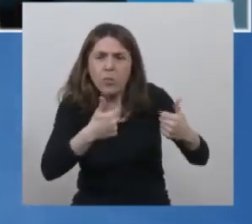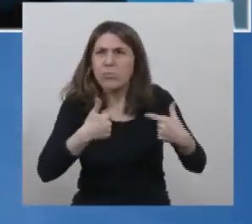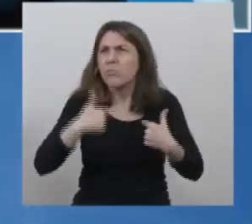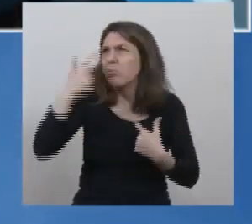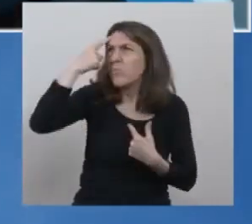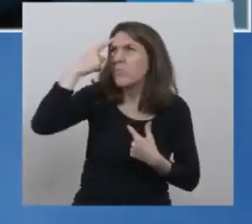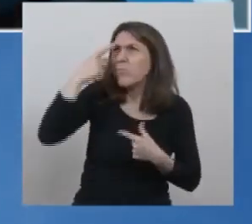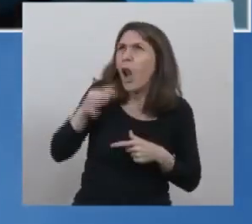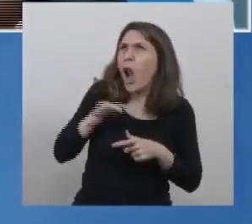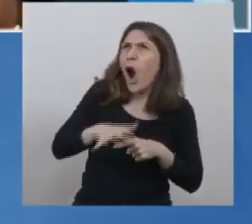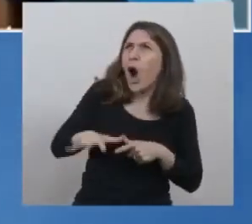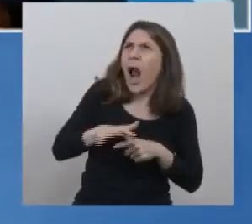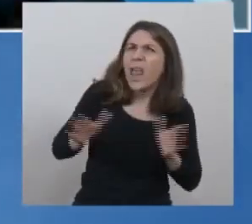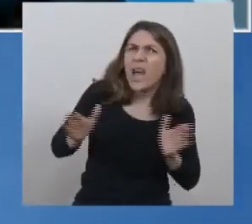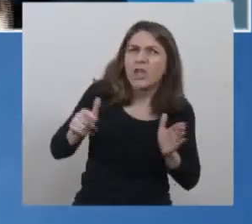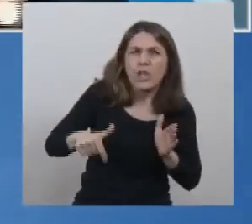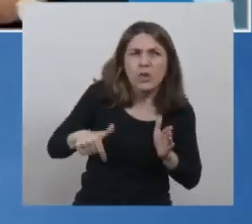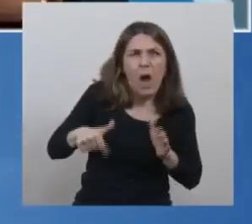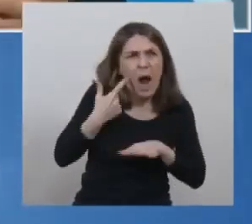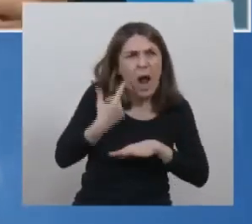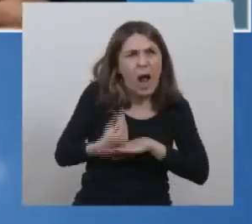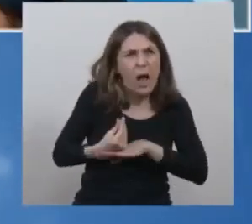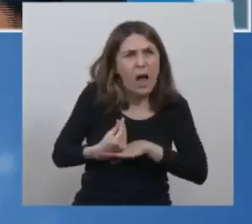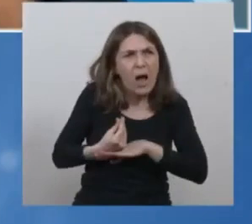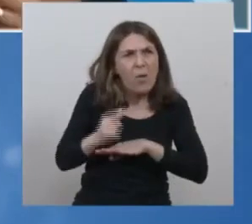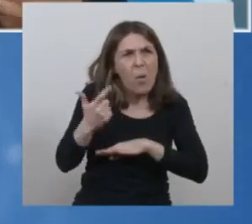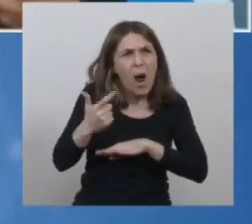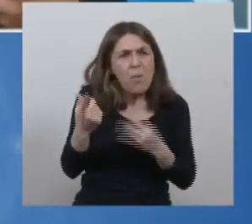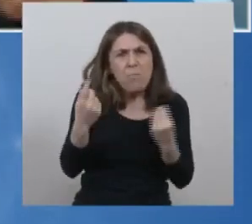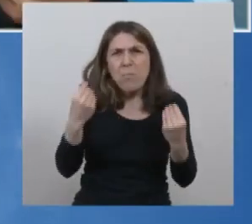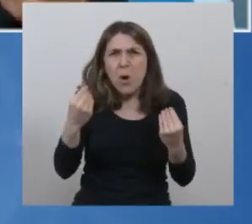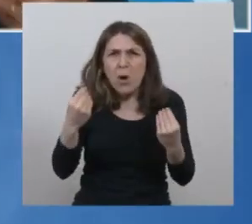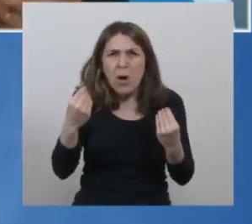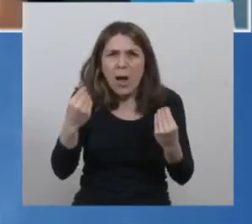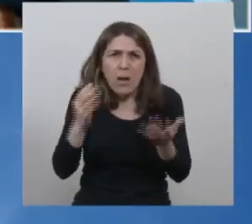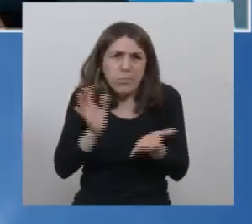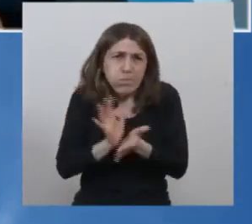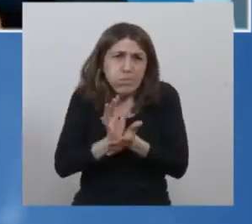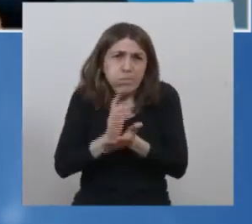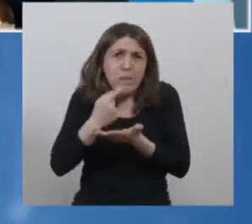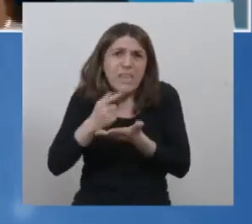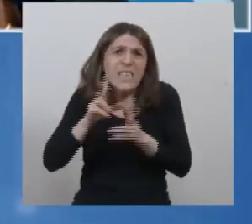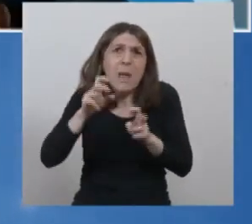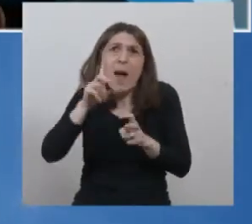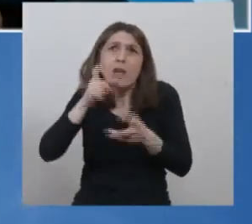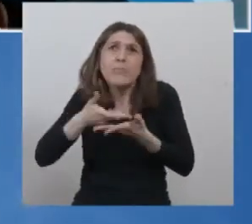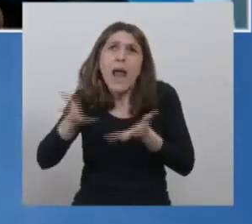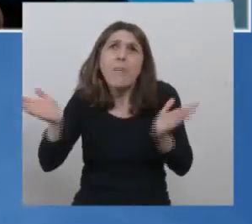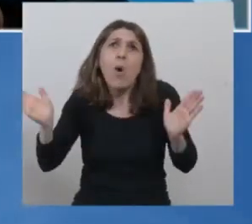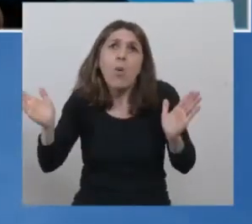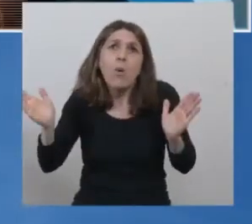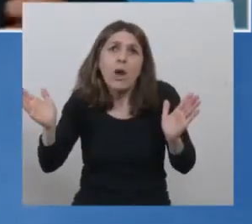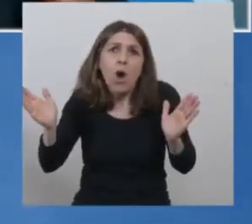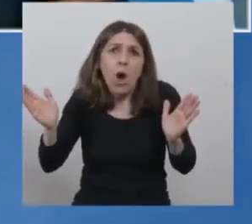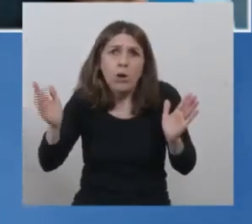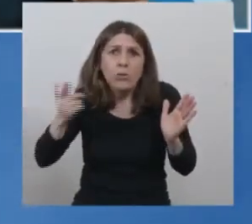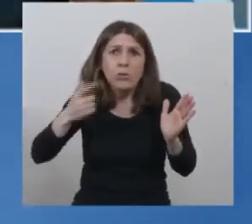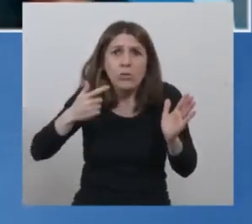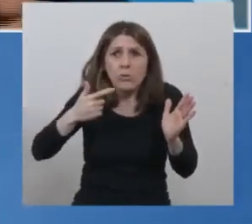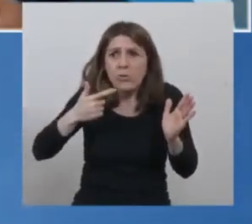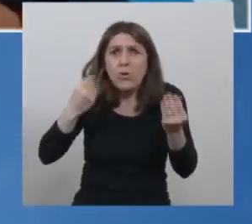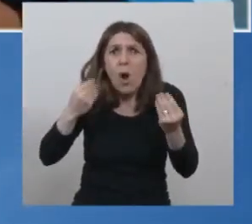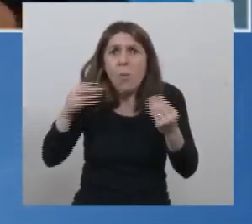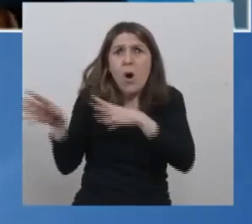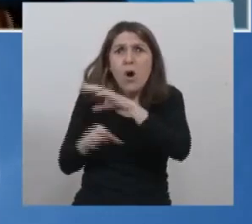pequeña no poder contar en el caso nuestro que nunca en la parte pública tuvimos la posibilidad de tener camas de